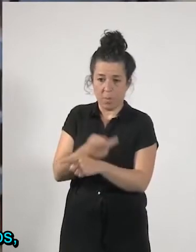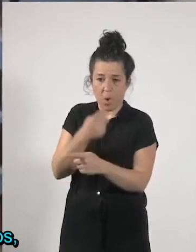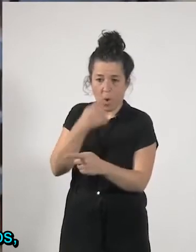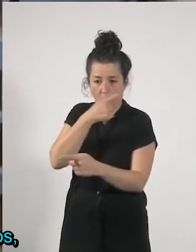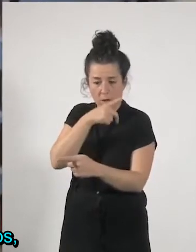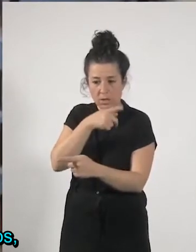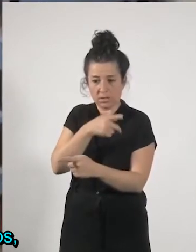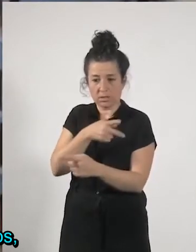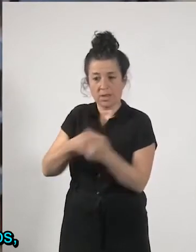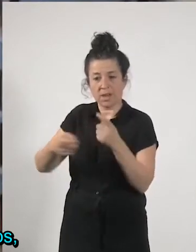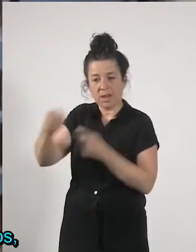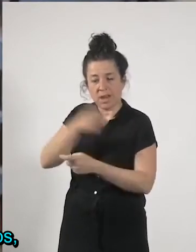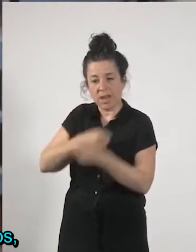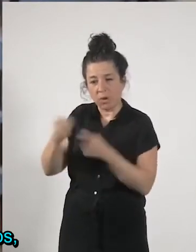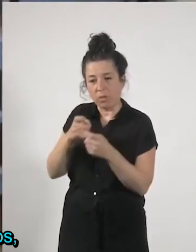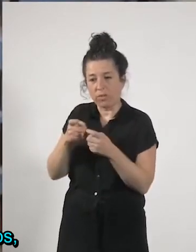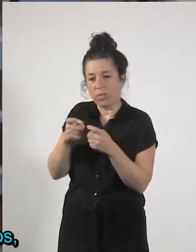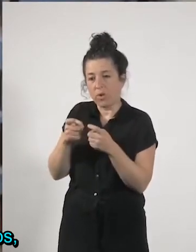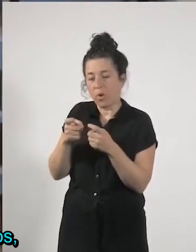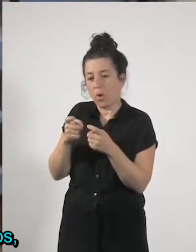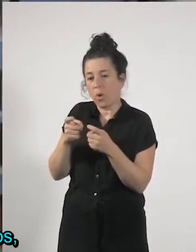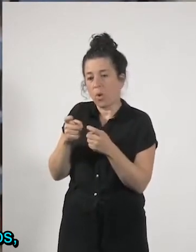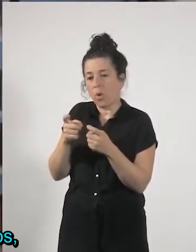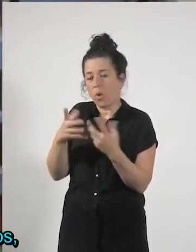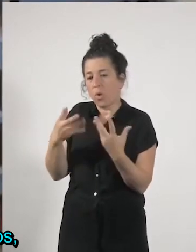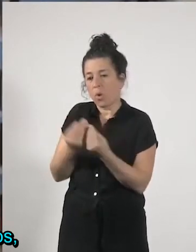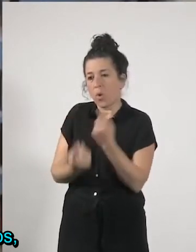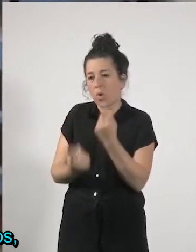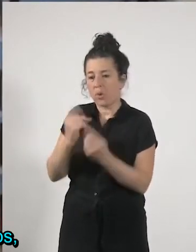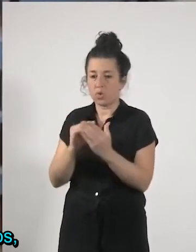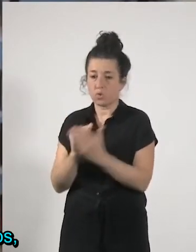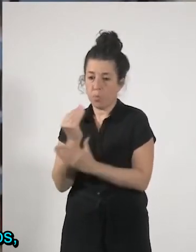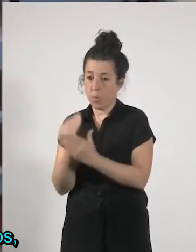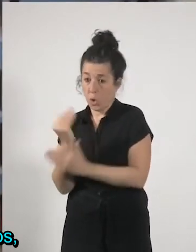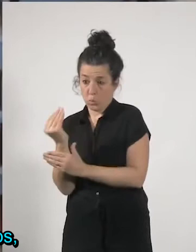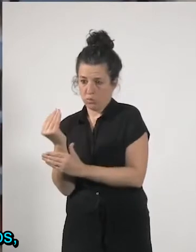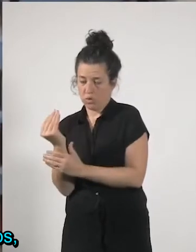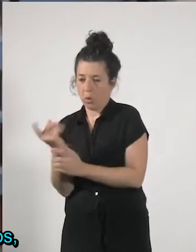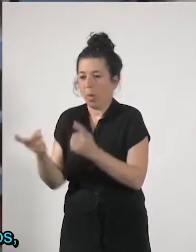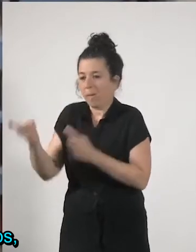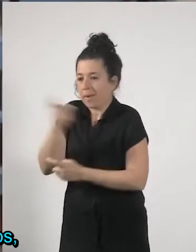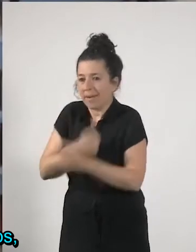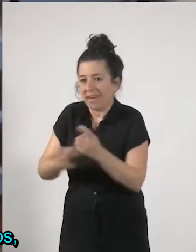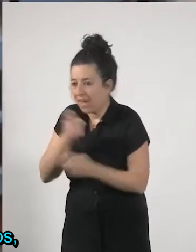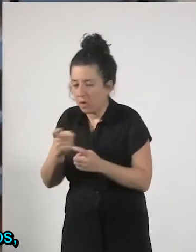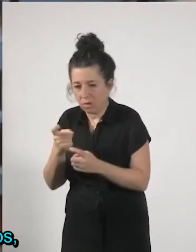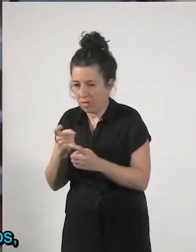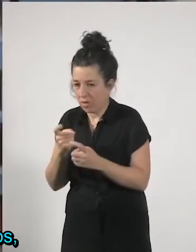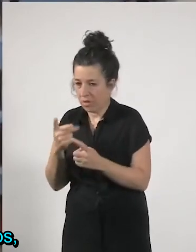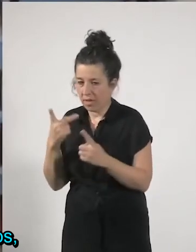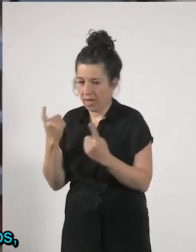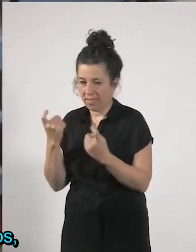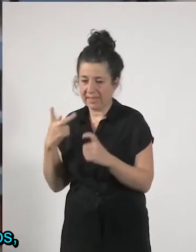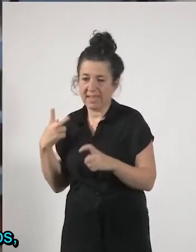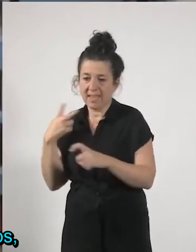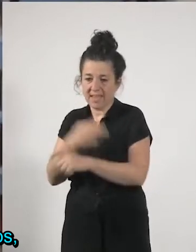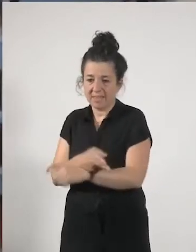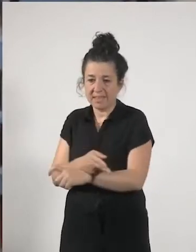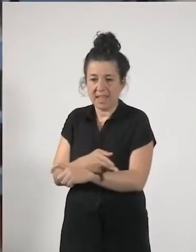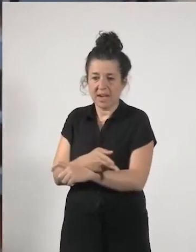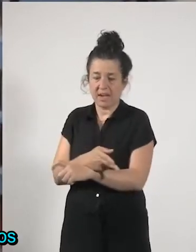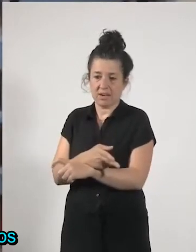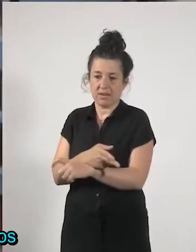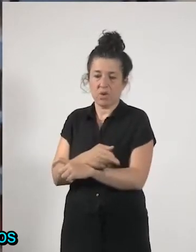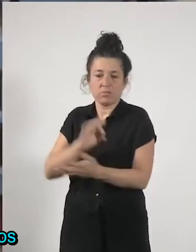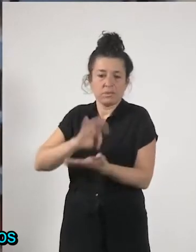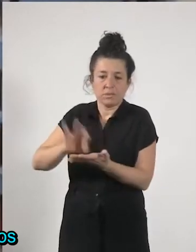con determinados productos ¿no? con determinados bienes y servicios ¿no?